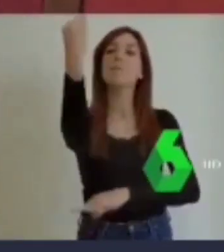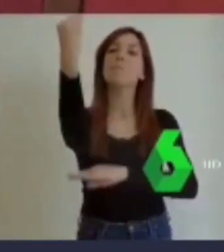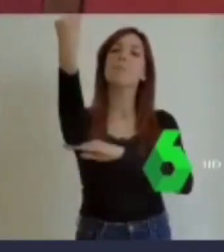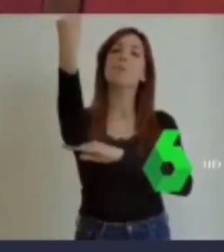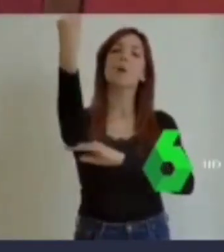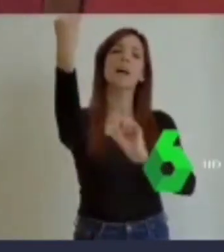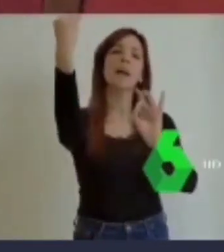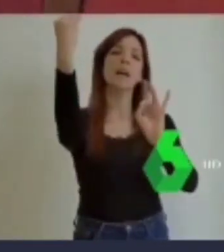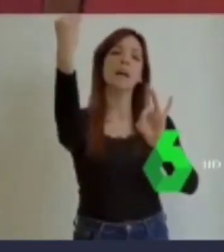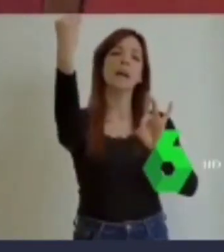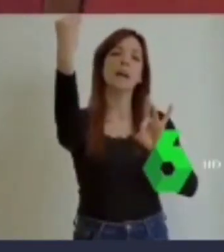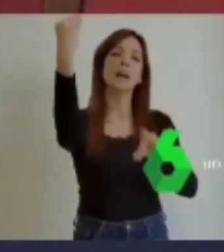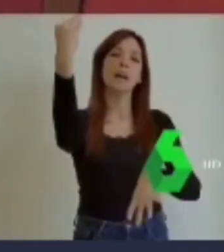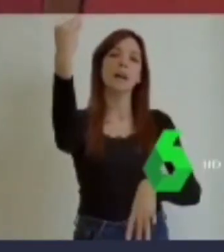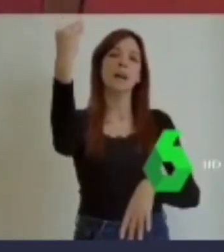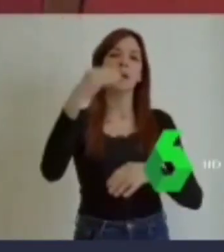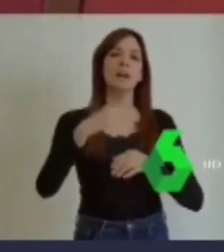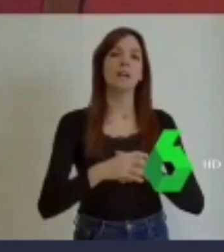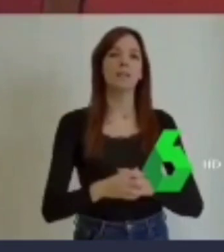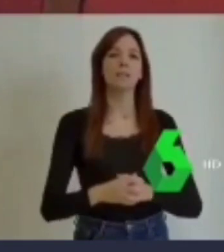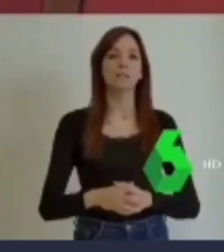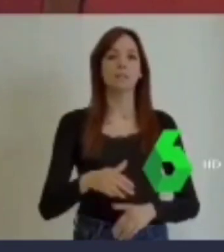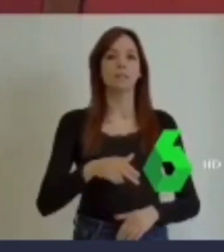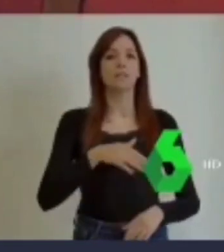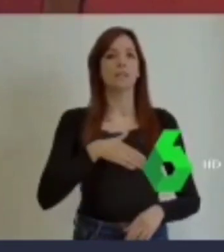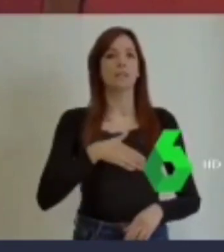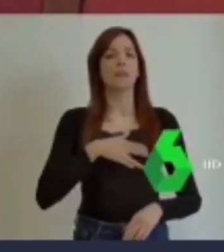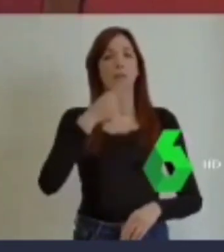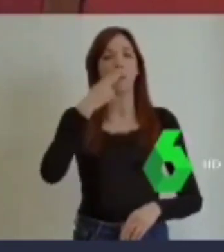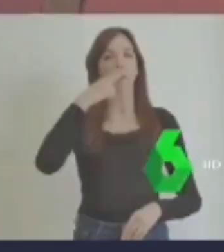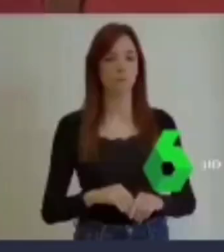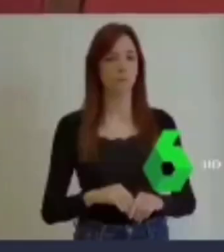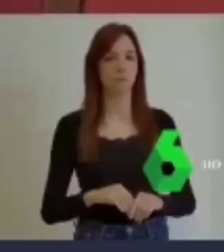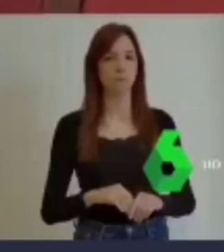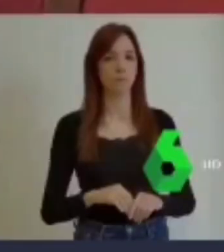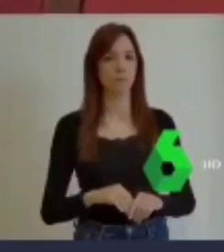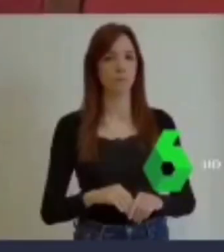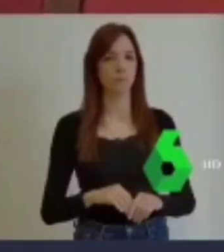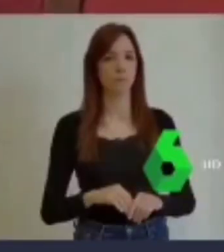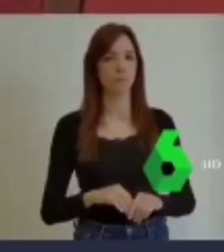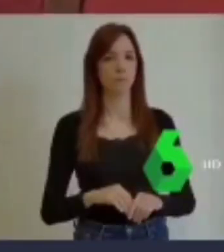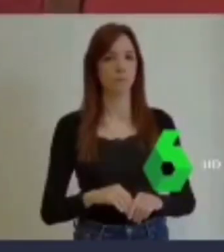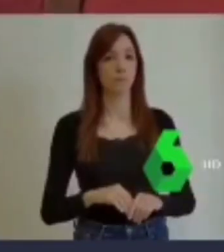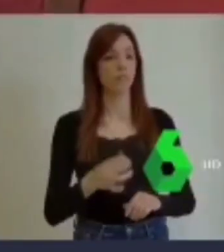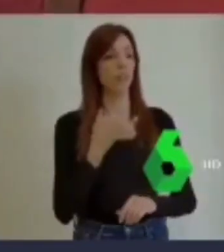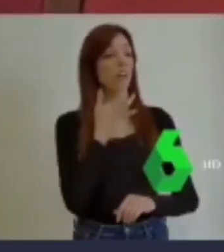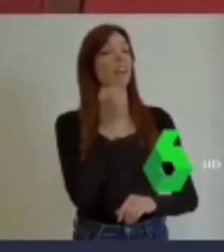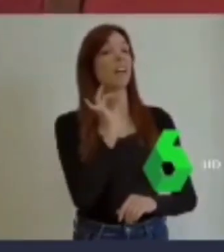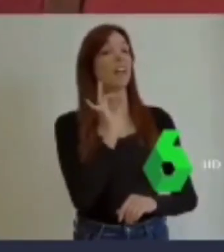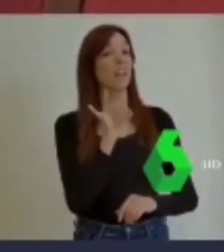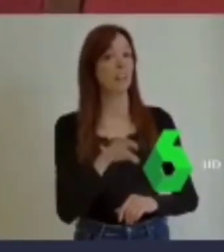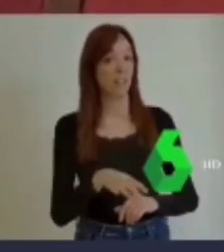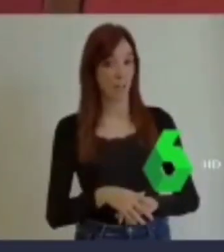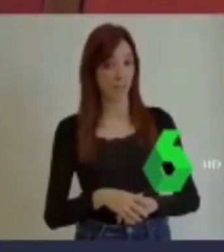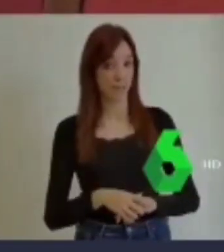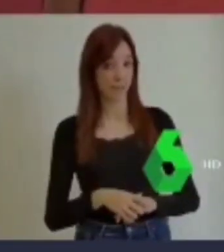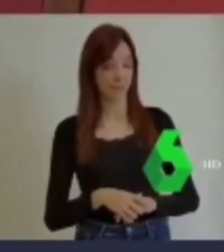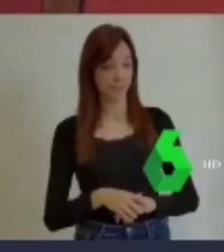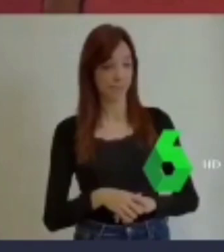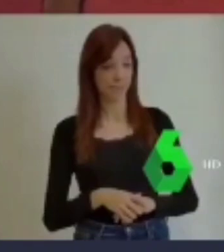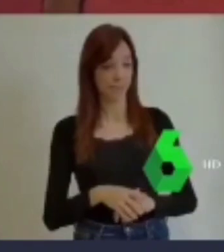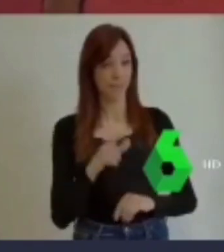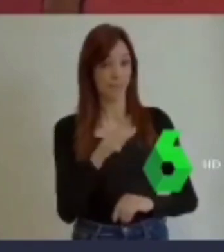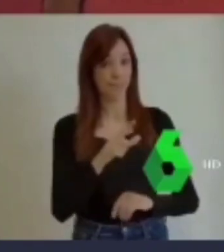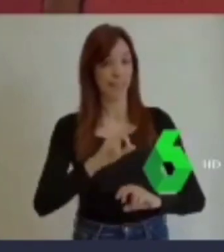generalísimo Francisco Franco Mamonde. Claro, claro. A ver quién es el que puso al final en práctica esa